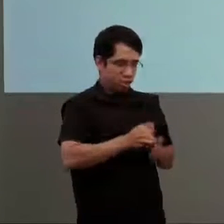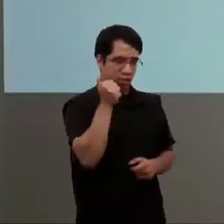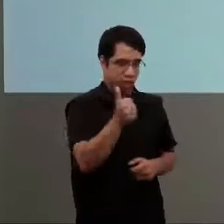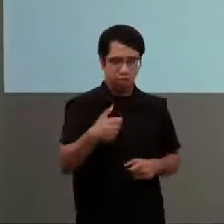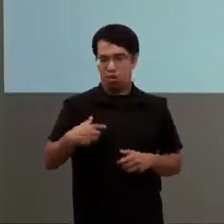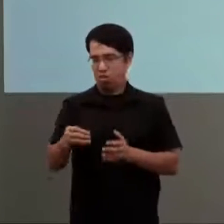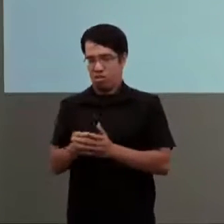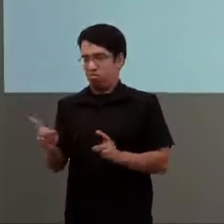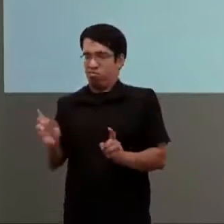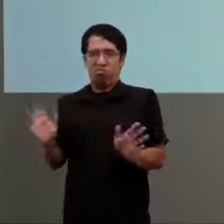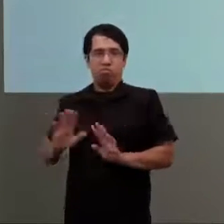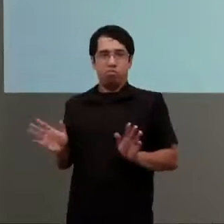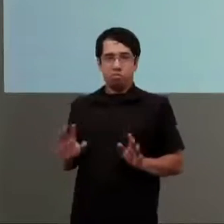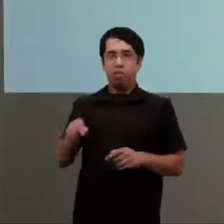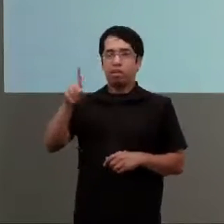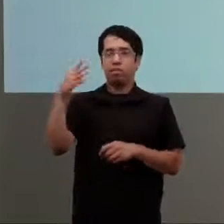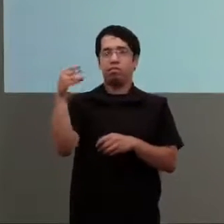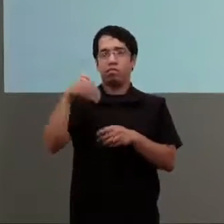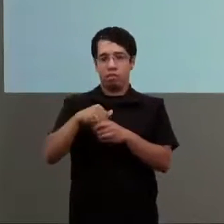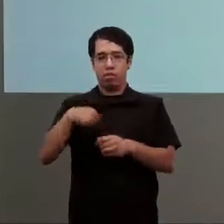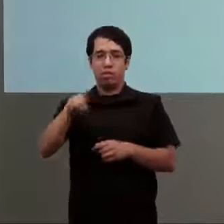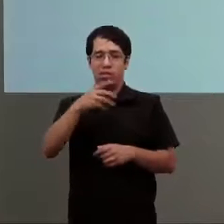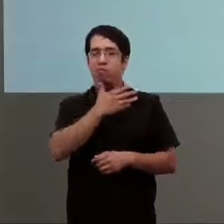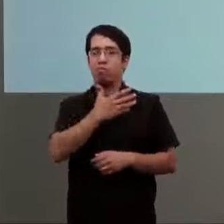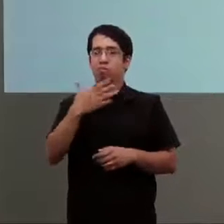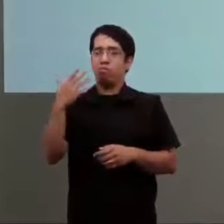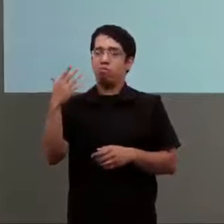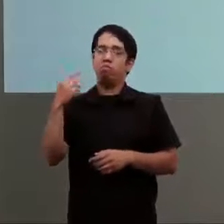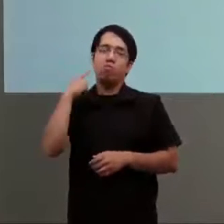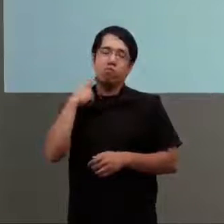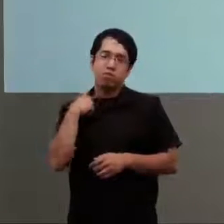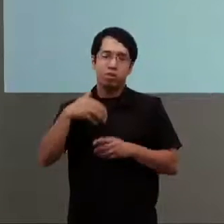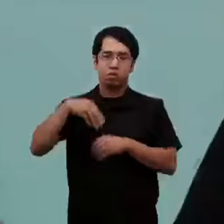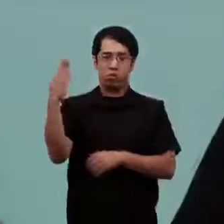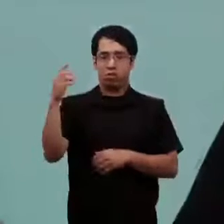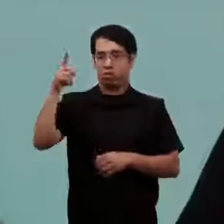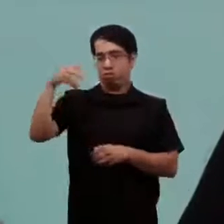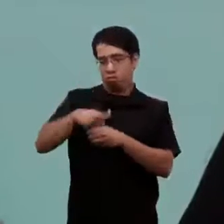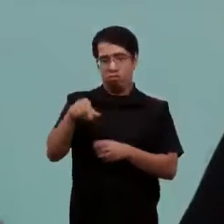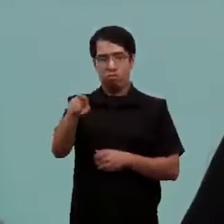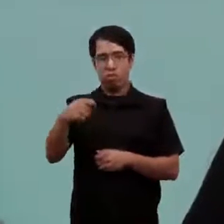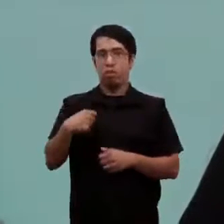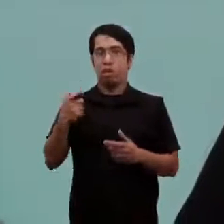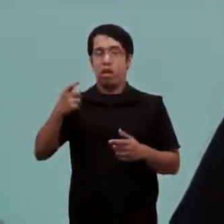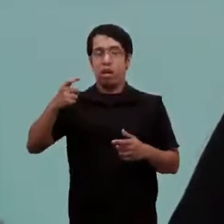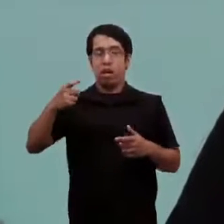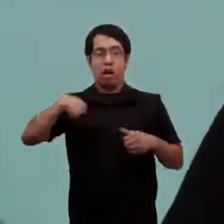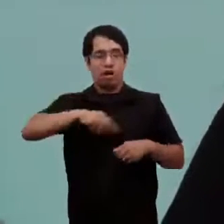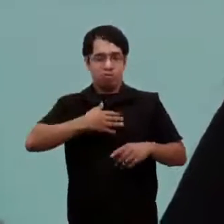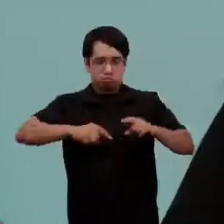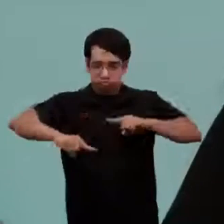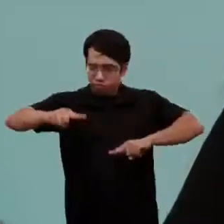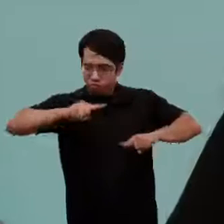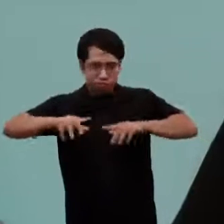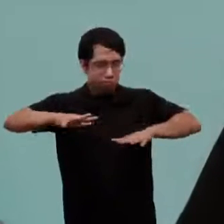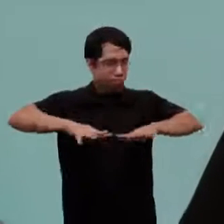Entonces, ahí también es muy importante todo lo referente a la voluntad política. Sabemos que hoy día en la gestión forma parte de la